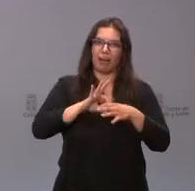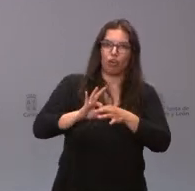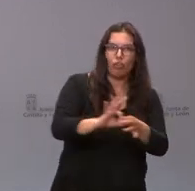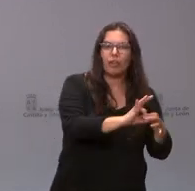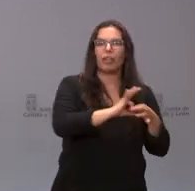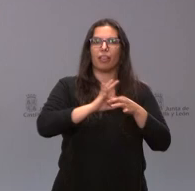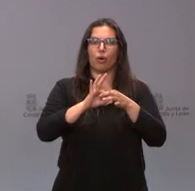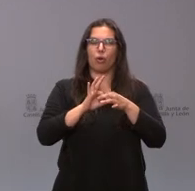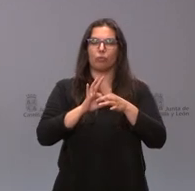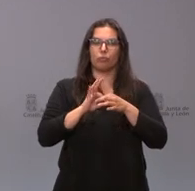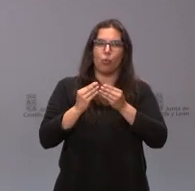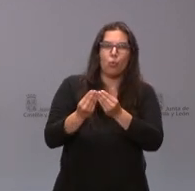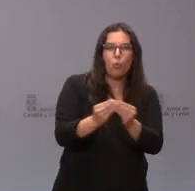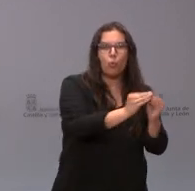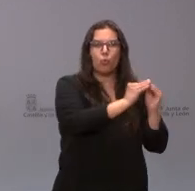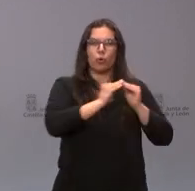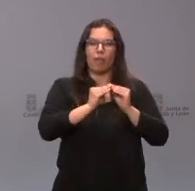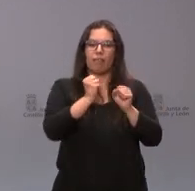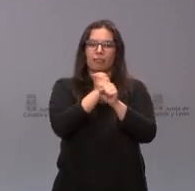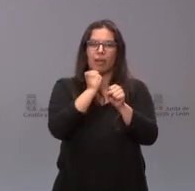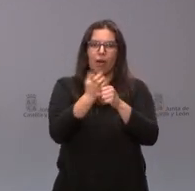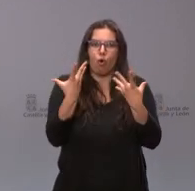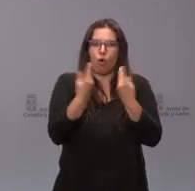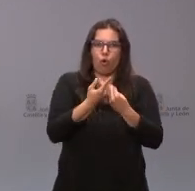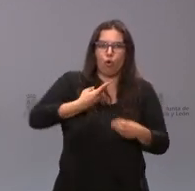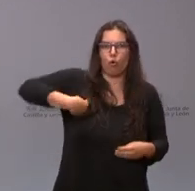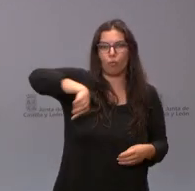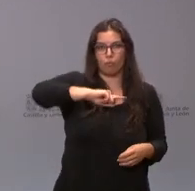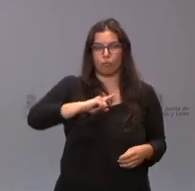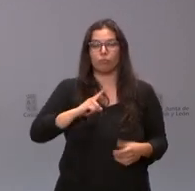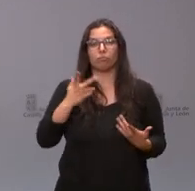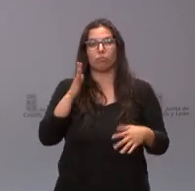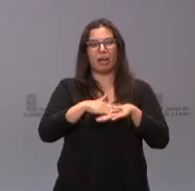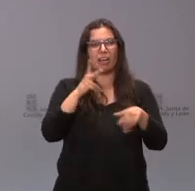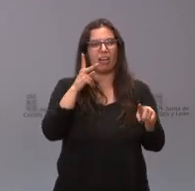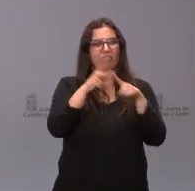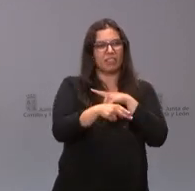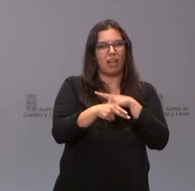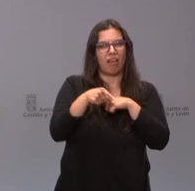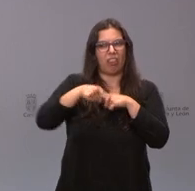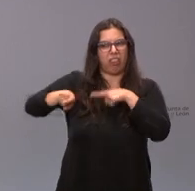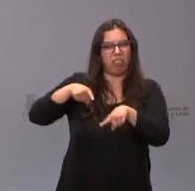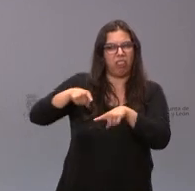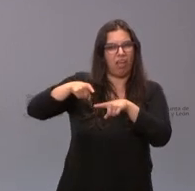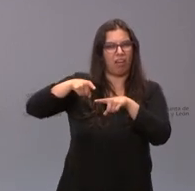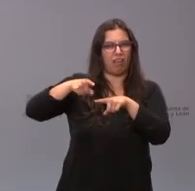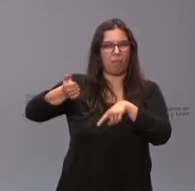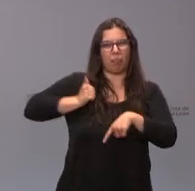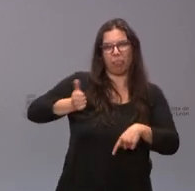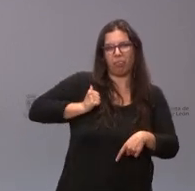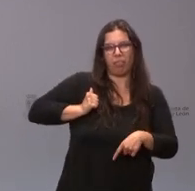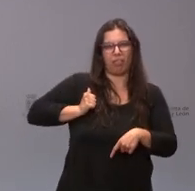de unidad y de trabajo en común y, por tanto, evitar cualquier tipo de cuestión que suponga utilizar la historia